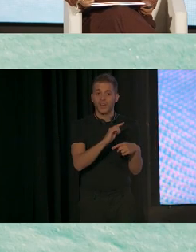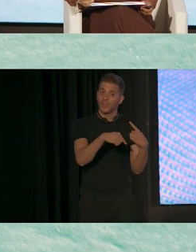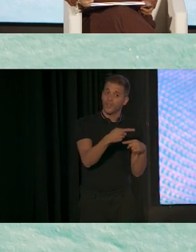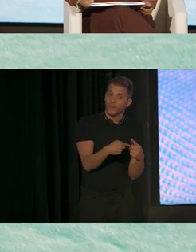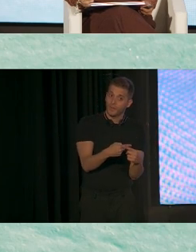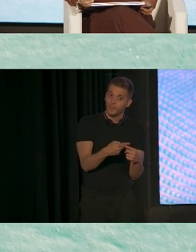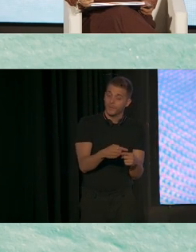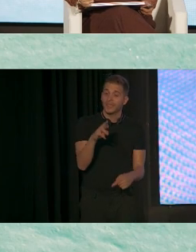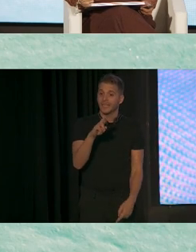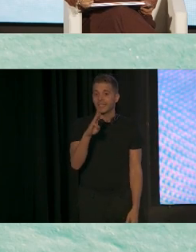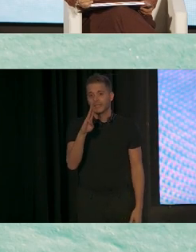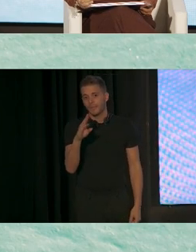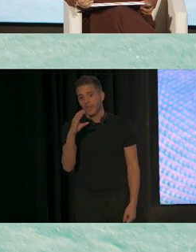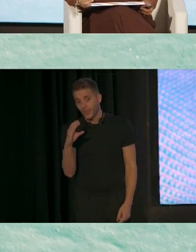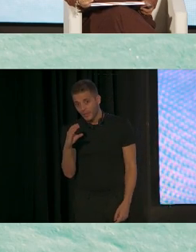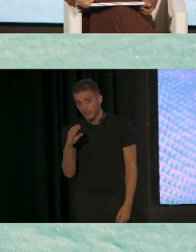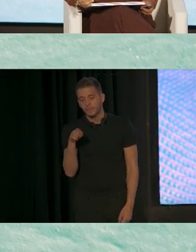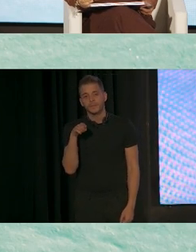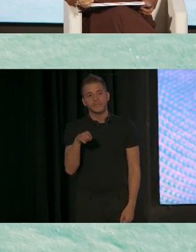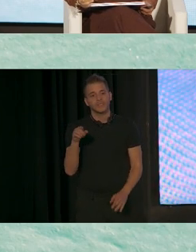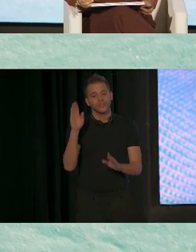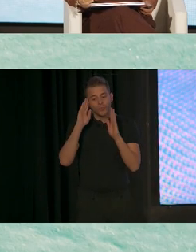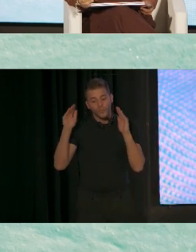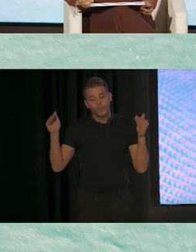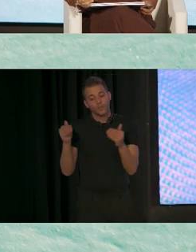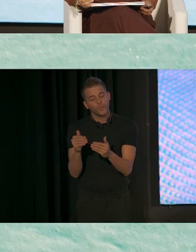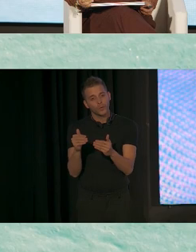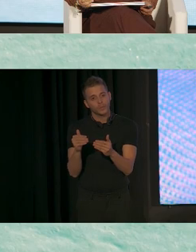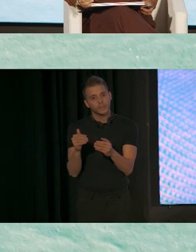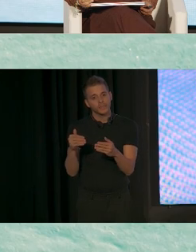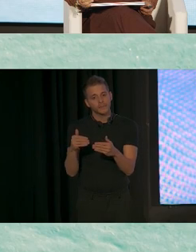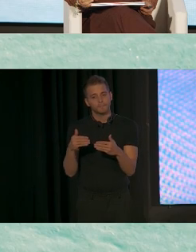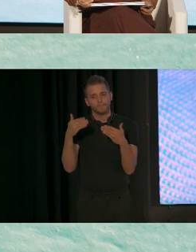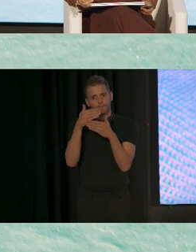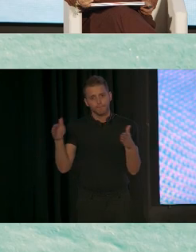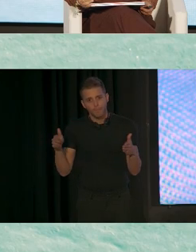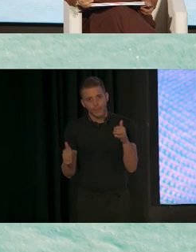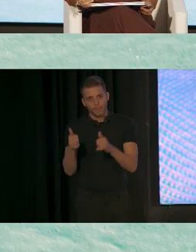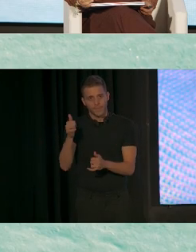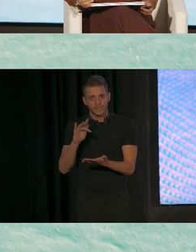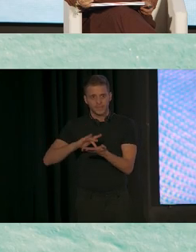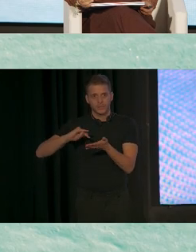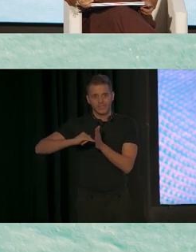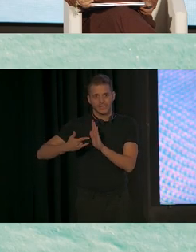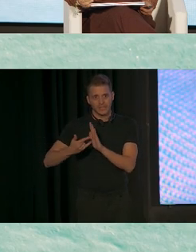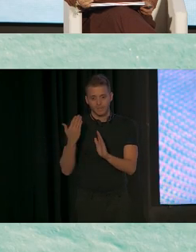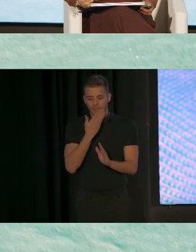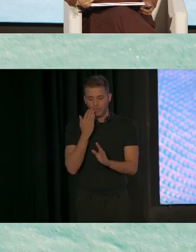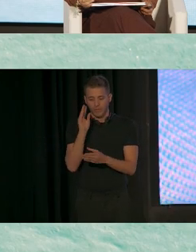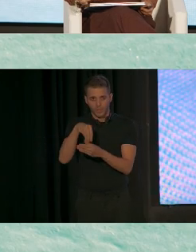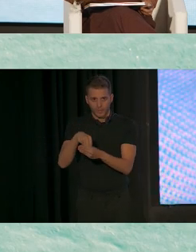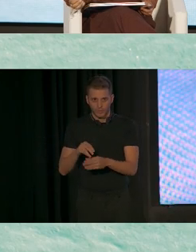RPC tiene un enfoque más amplio en el sistema escolar.